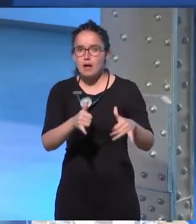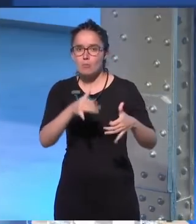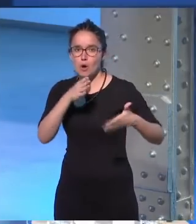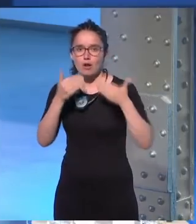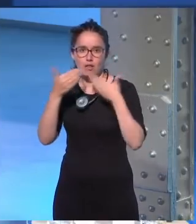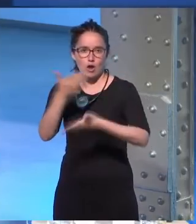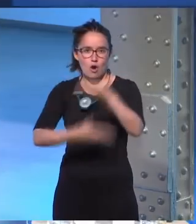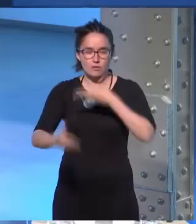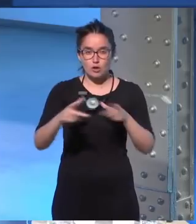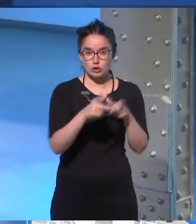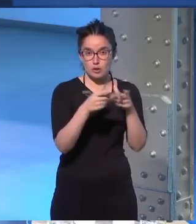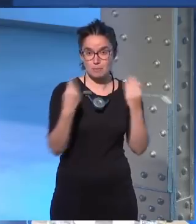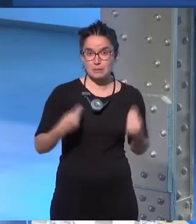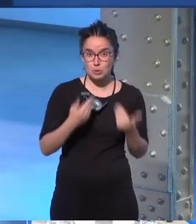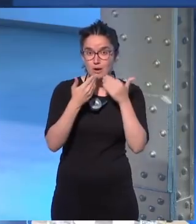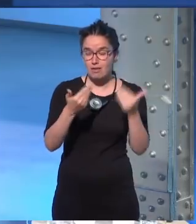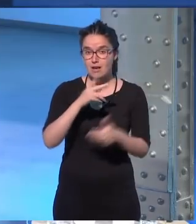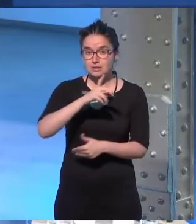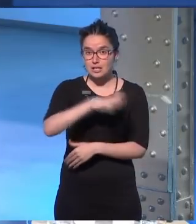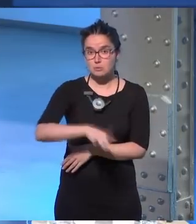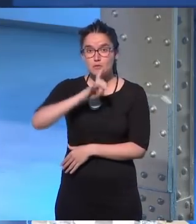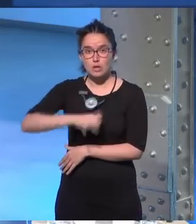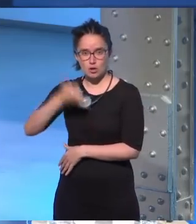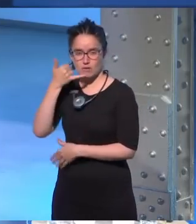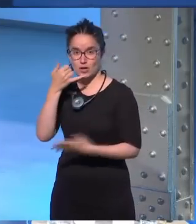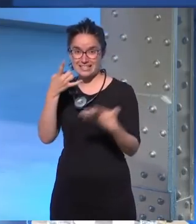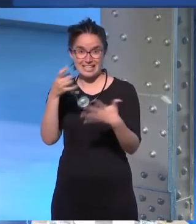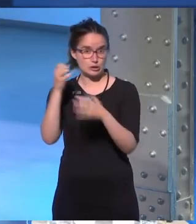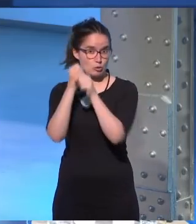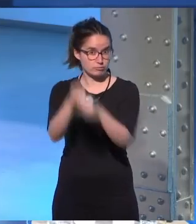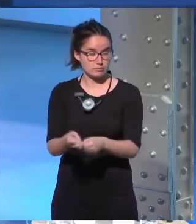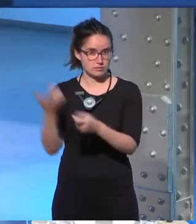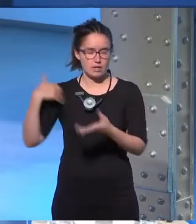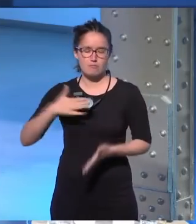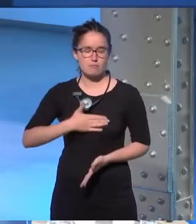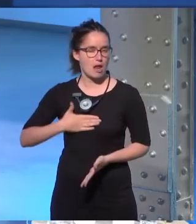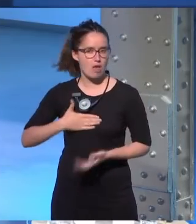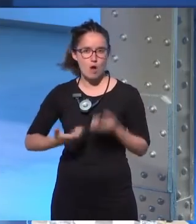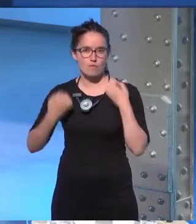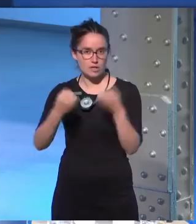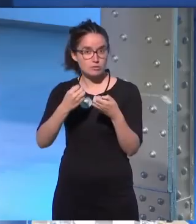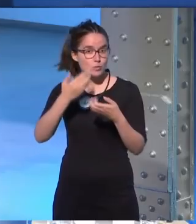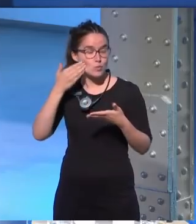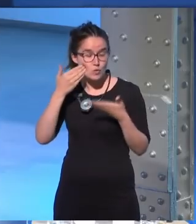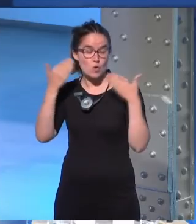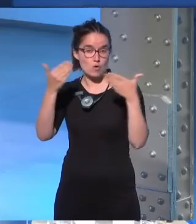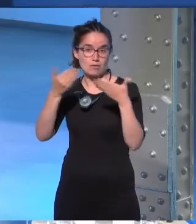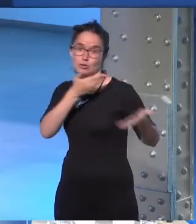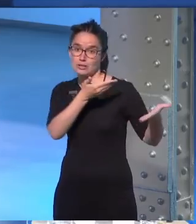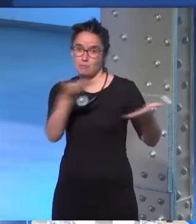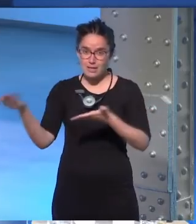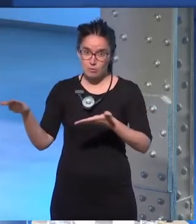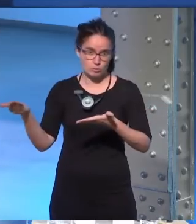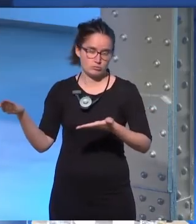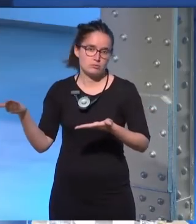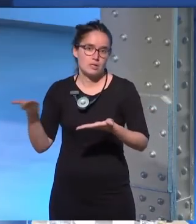la colaboración de socios como Espacio Fundación Telefónica. Este es el sexto año que colaboramos con ellos. un verdadero placer y un honor que nos dejen invitaros a